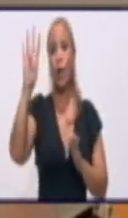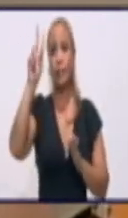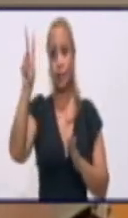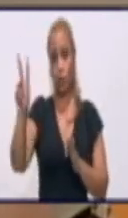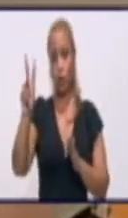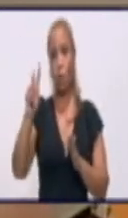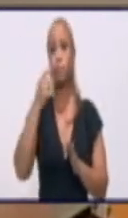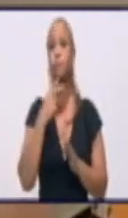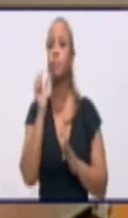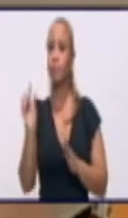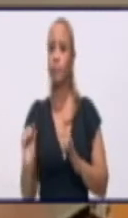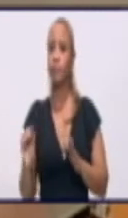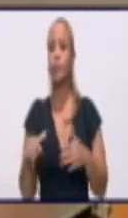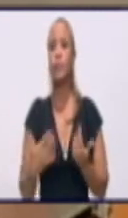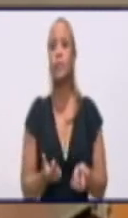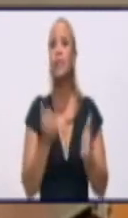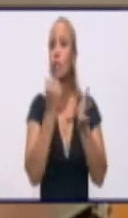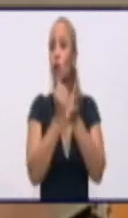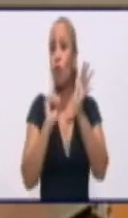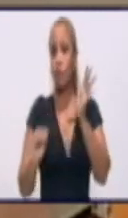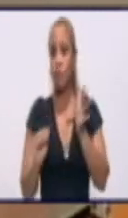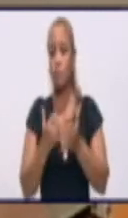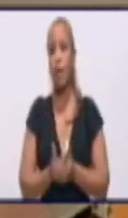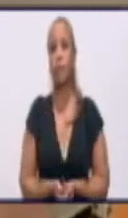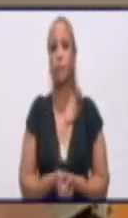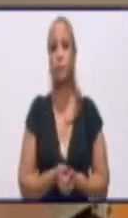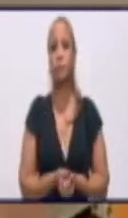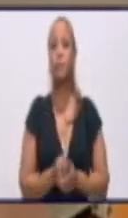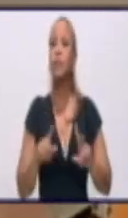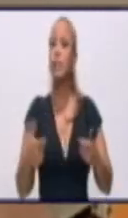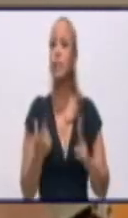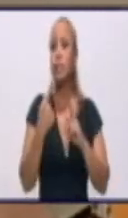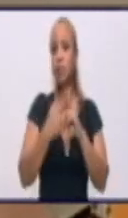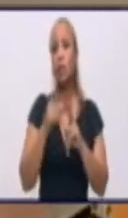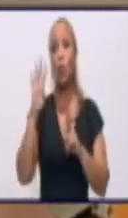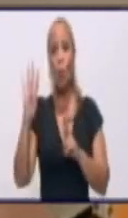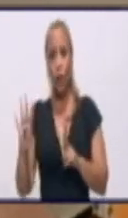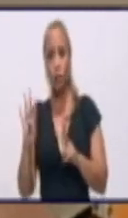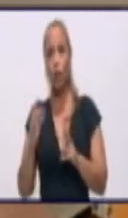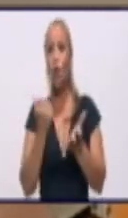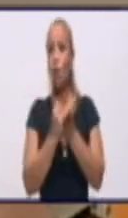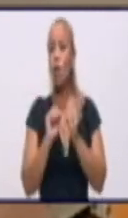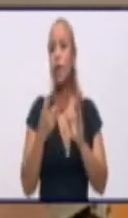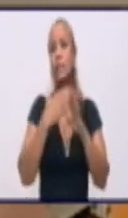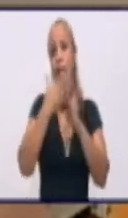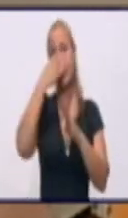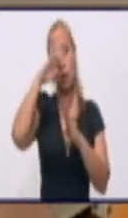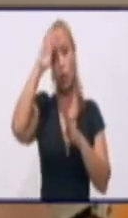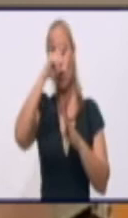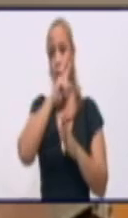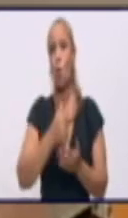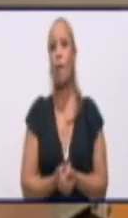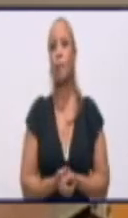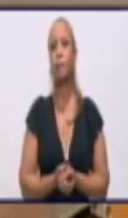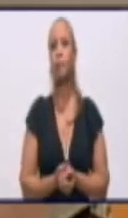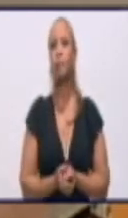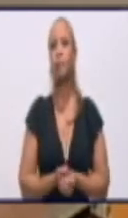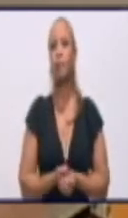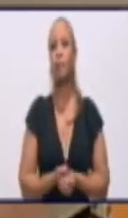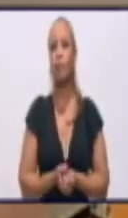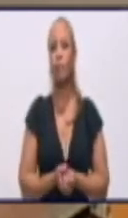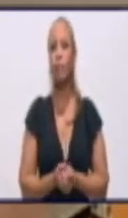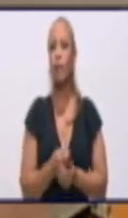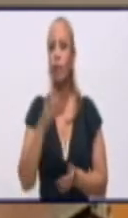560 confirmados y 4 en Santiago de Cuba, 836 sospechosos y 434